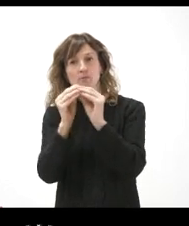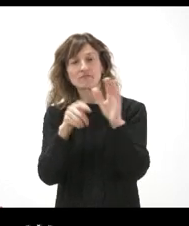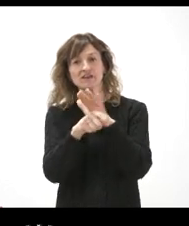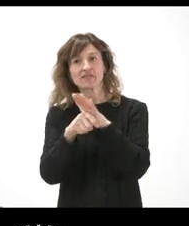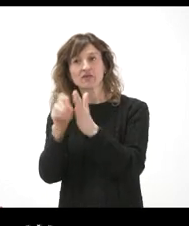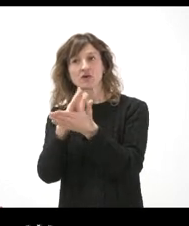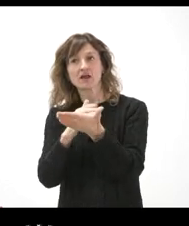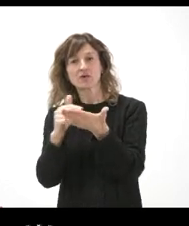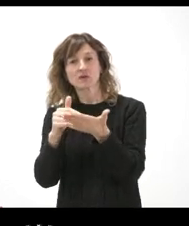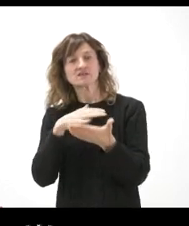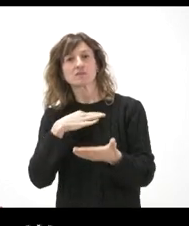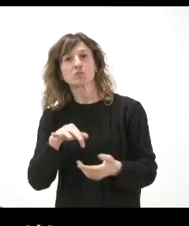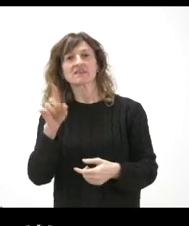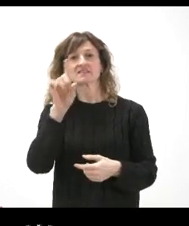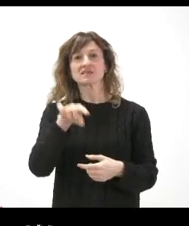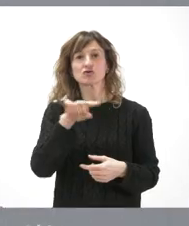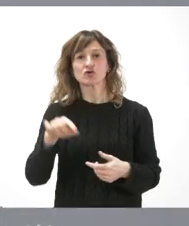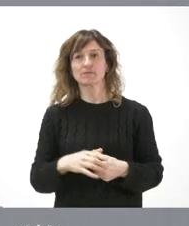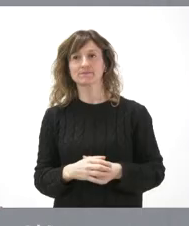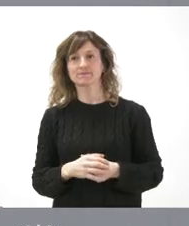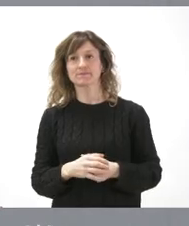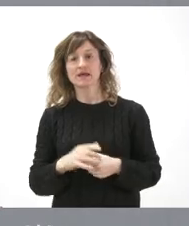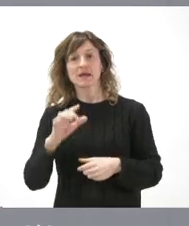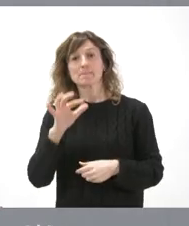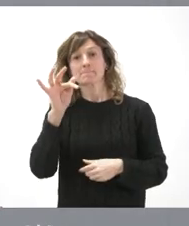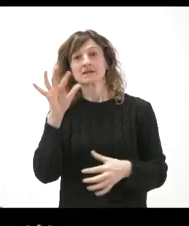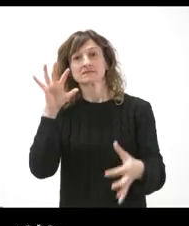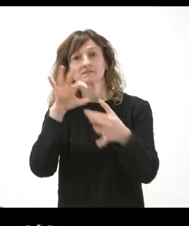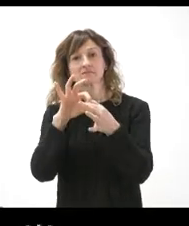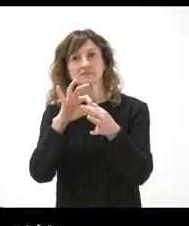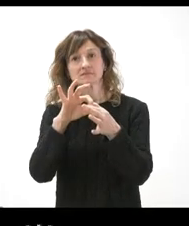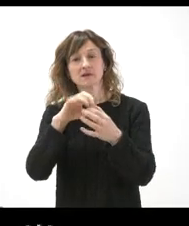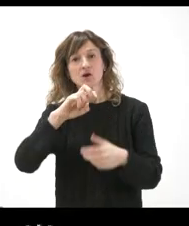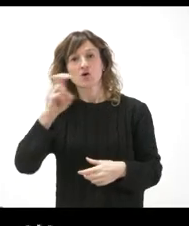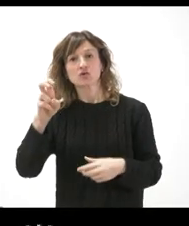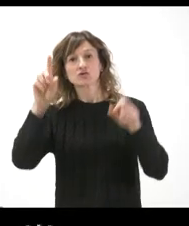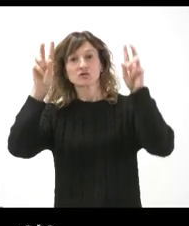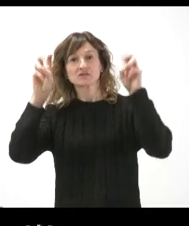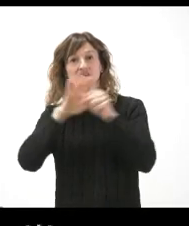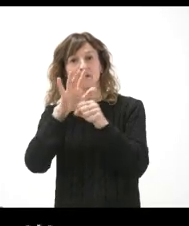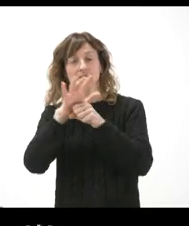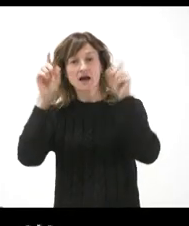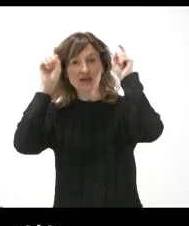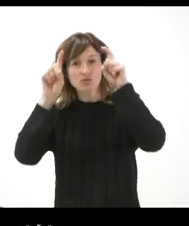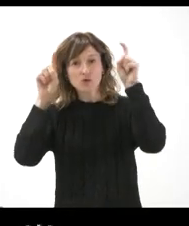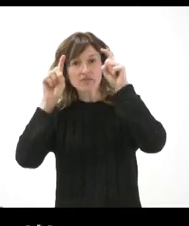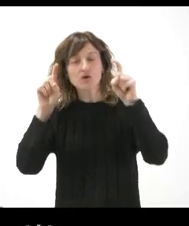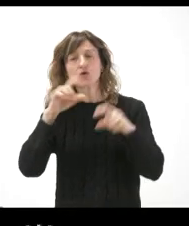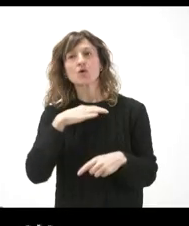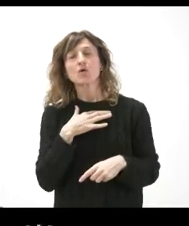autonómica? ¿Eso lo ve factible o no lo ve factible? Y relacionado con lo otro, con el ámbito de la educación, ¿nos podrían